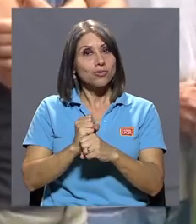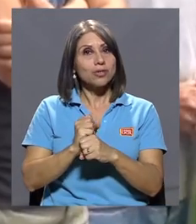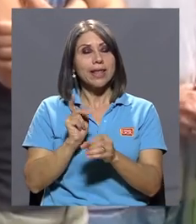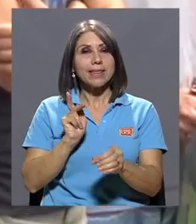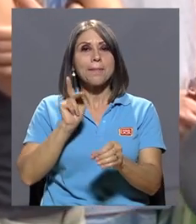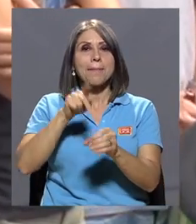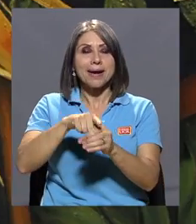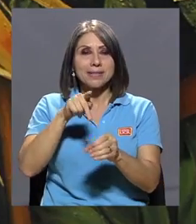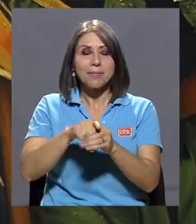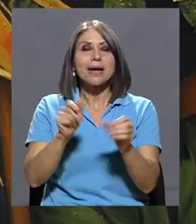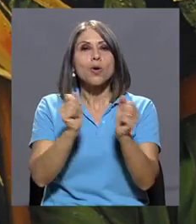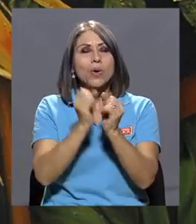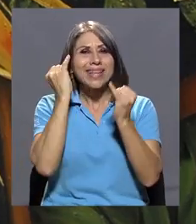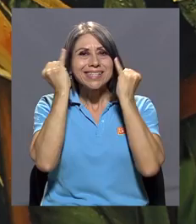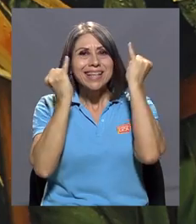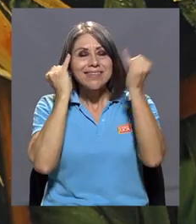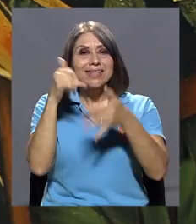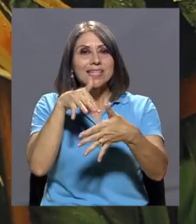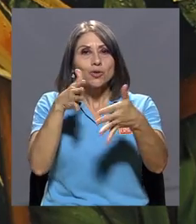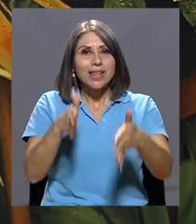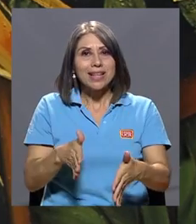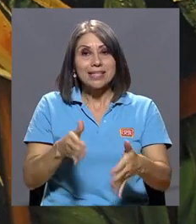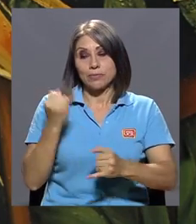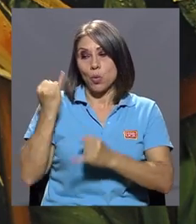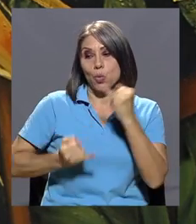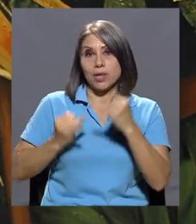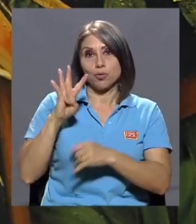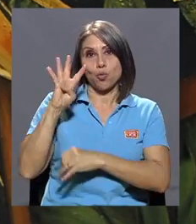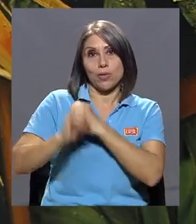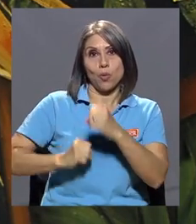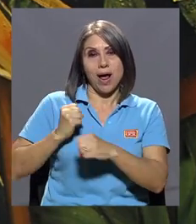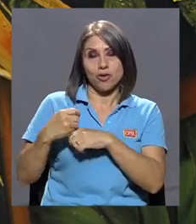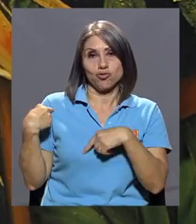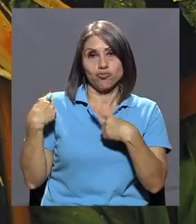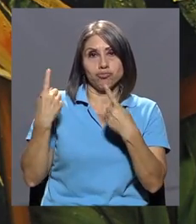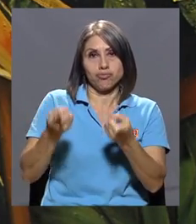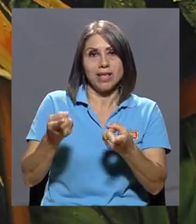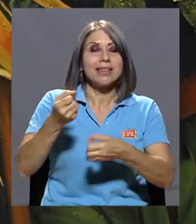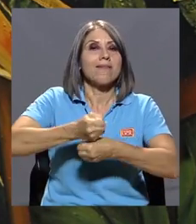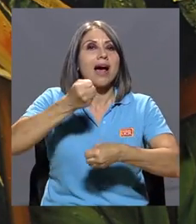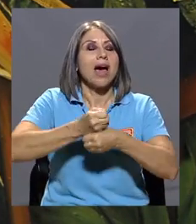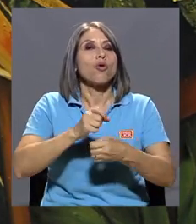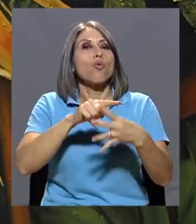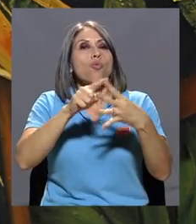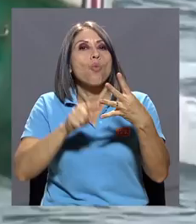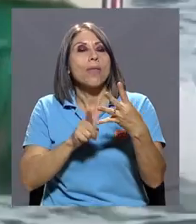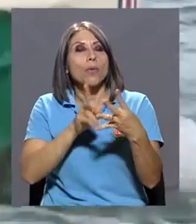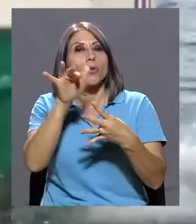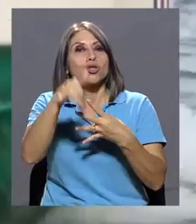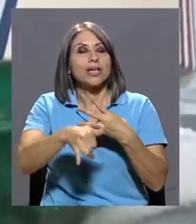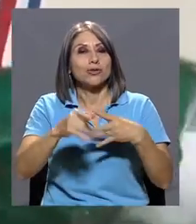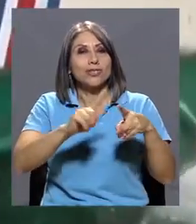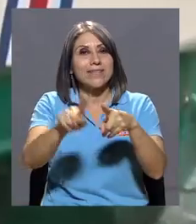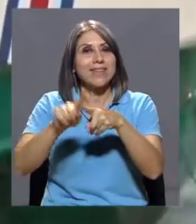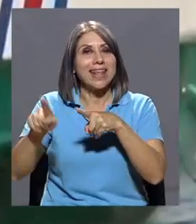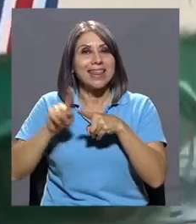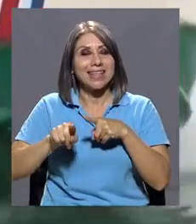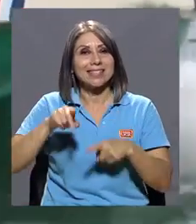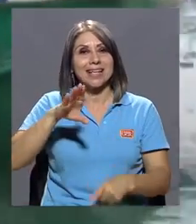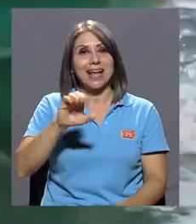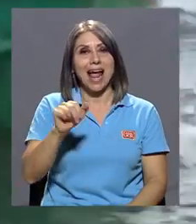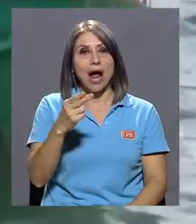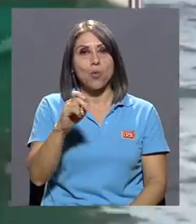participar en iniciativas estudiantiles. En los últimos cuatro años hemos trabajado cuatro diferentes proyectos en la comunidad de Cahuita.